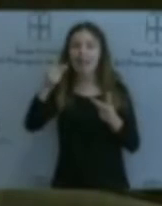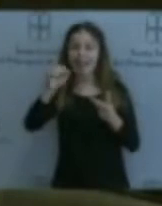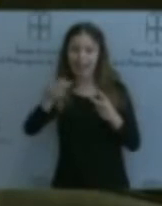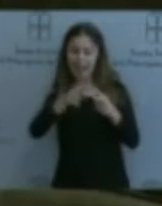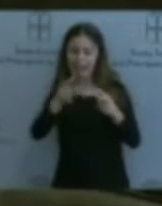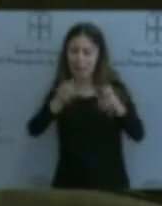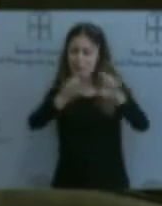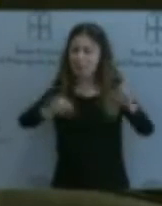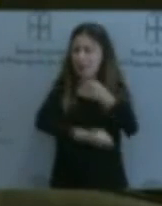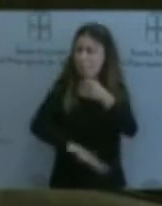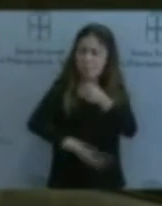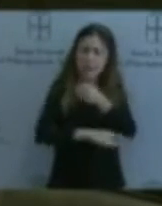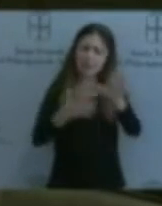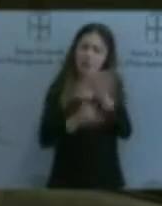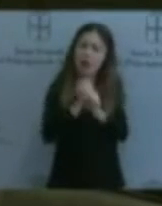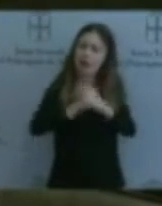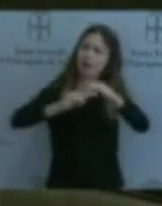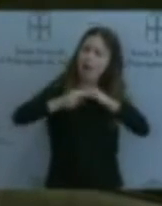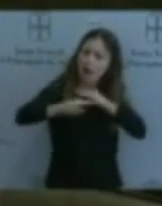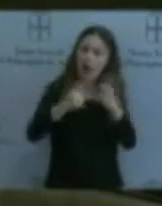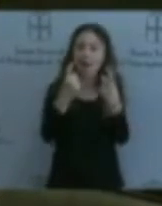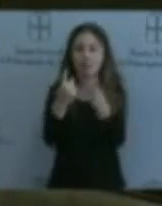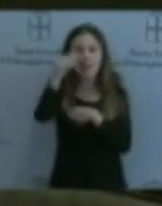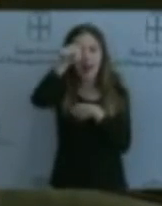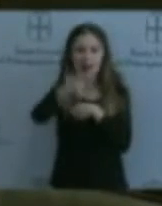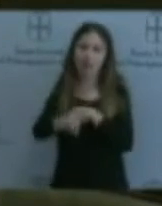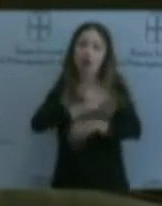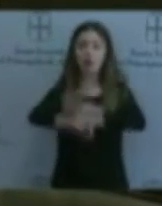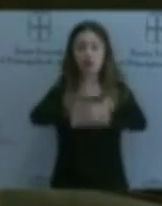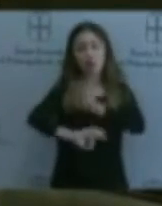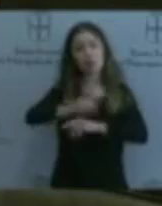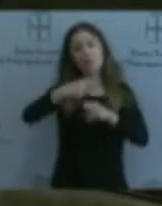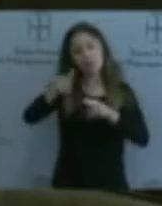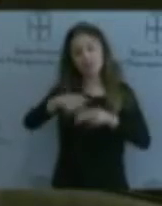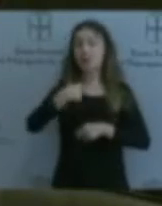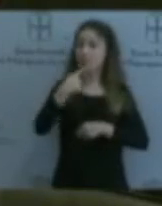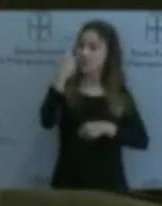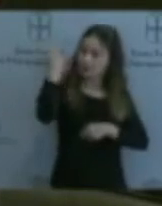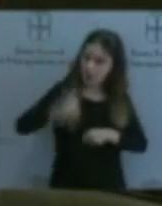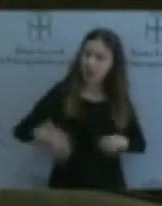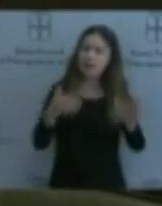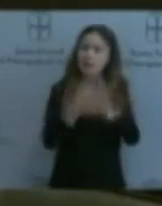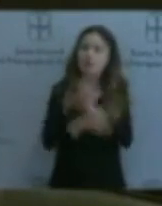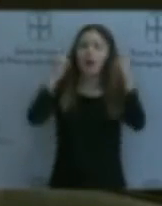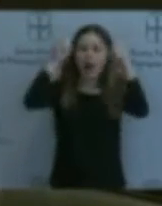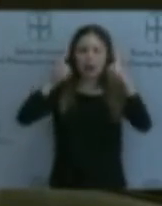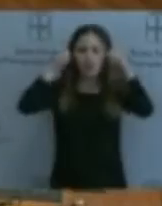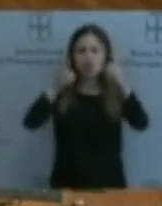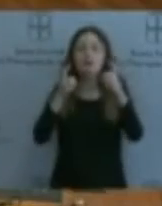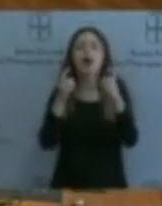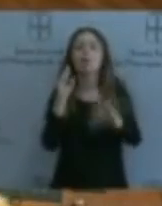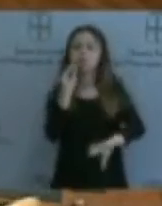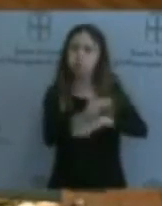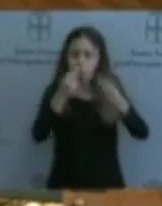necesarias. En esta organización política ya le dijimos que había que hacer un esfuerzo por la inversión pública, había que hacer un esfuerzo para que